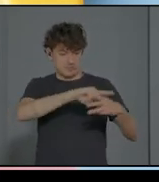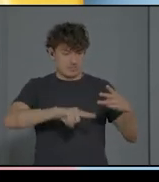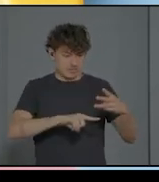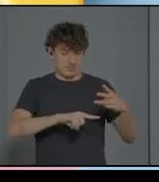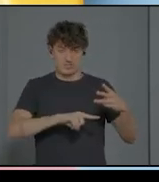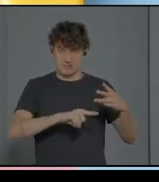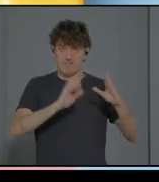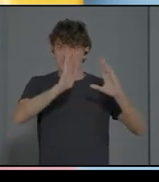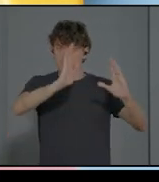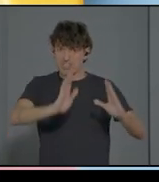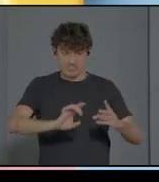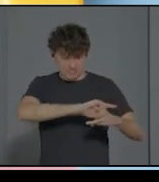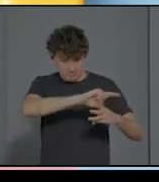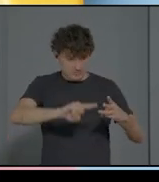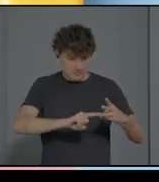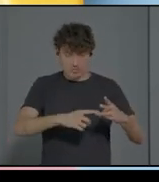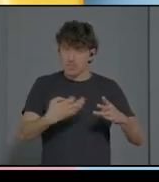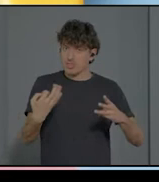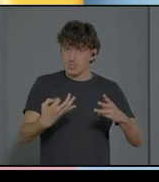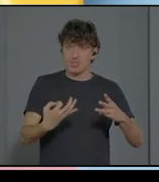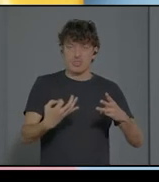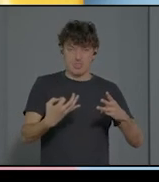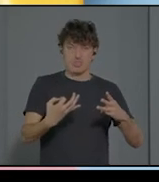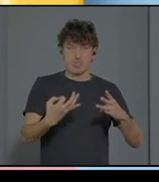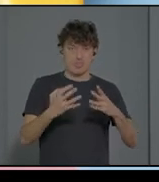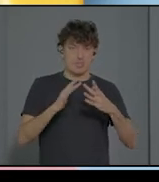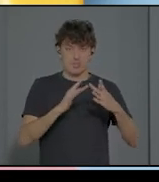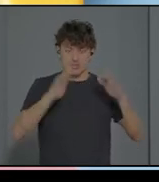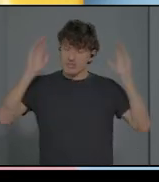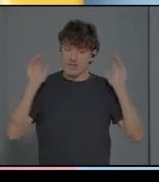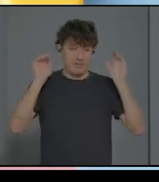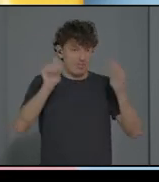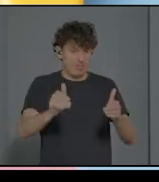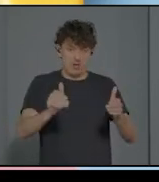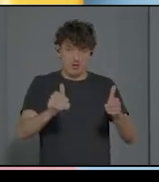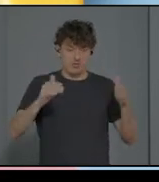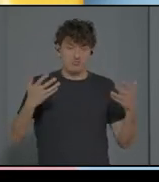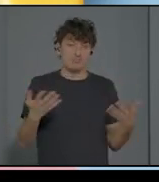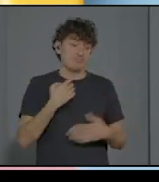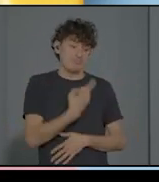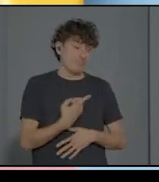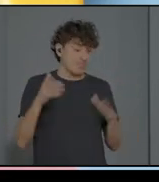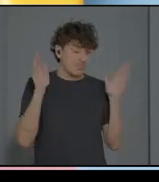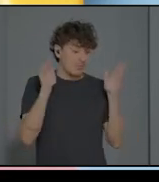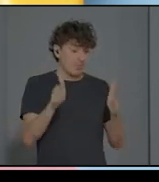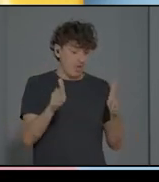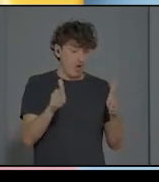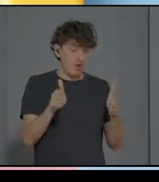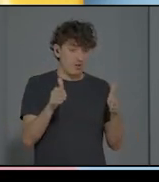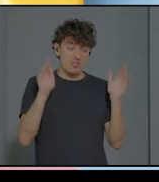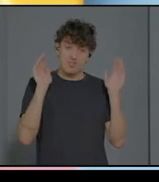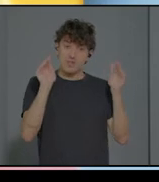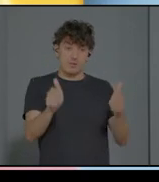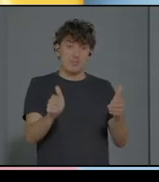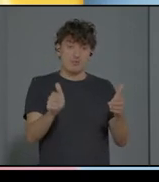intervención. Os digo que la intervención es una intervención que se pone en